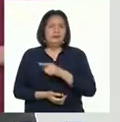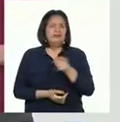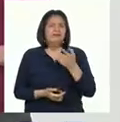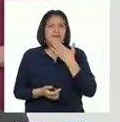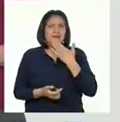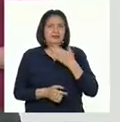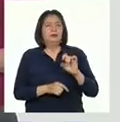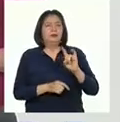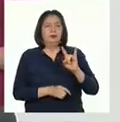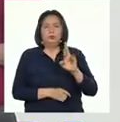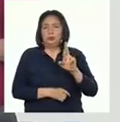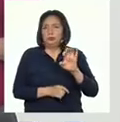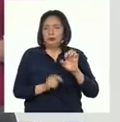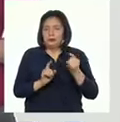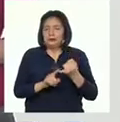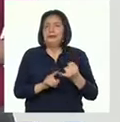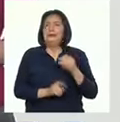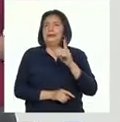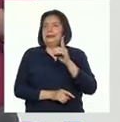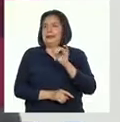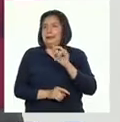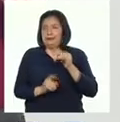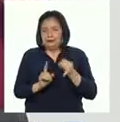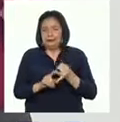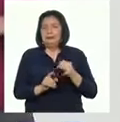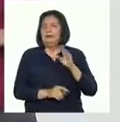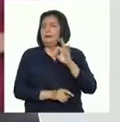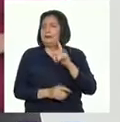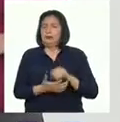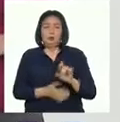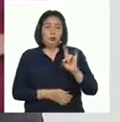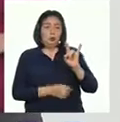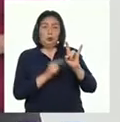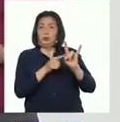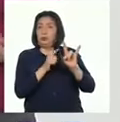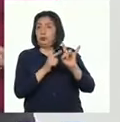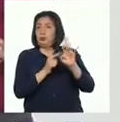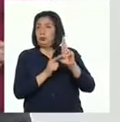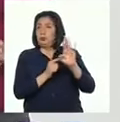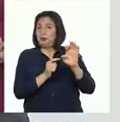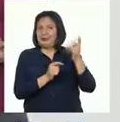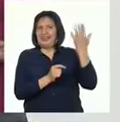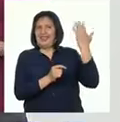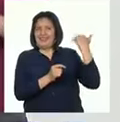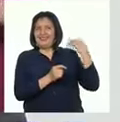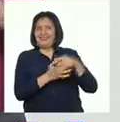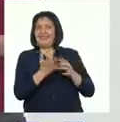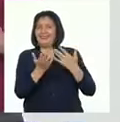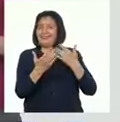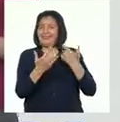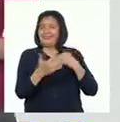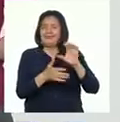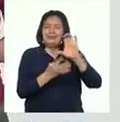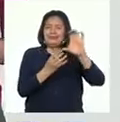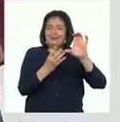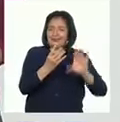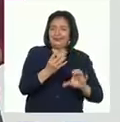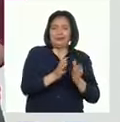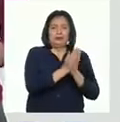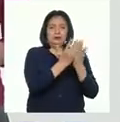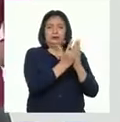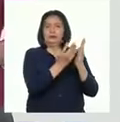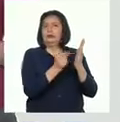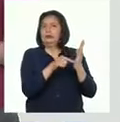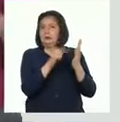Ellos son Uriel, Dana y Fernando. Uriel estuvo con nosotros en una actividad anterior cuando hablamos de las características del